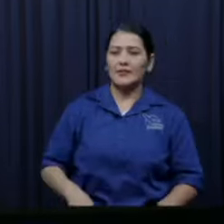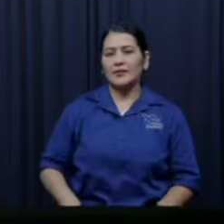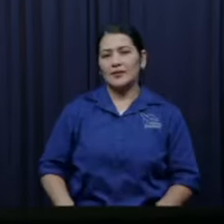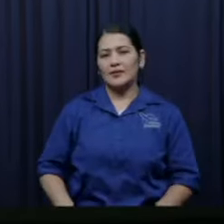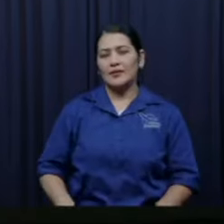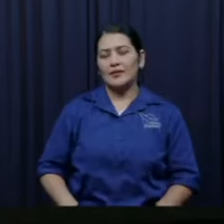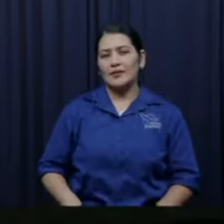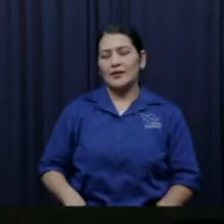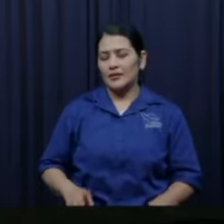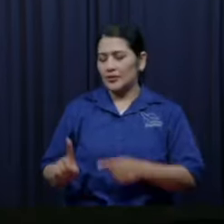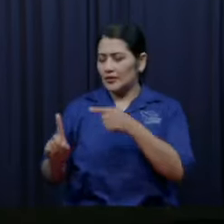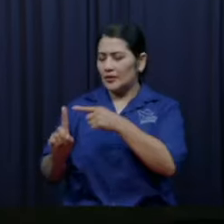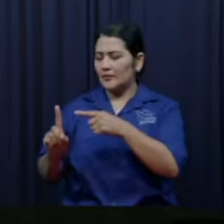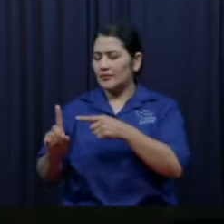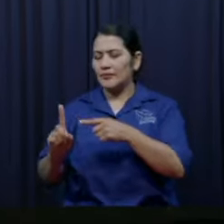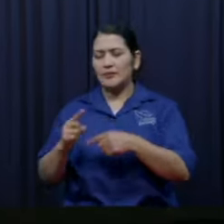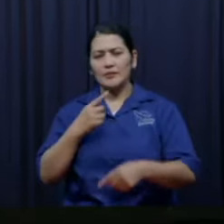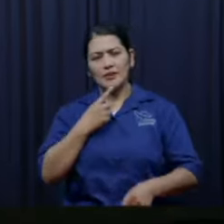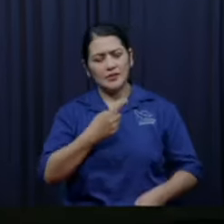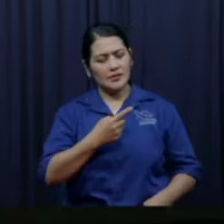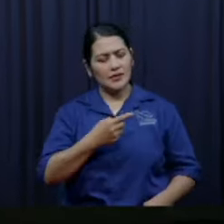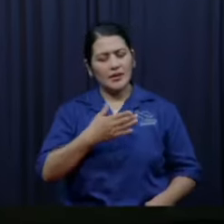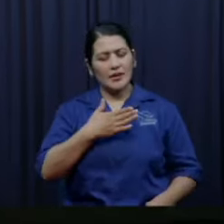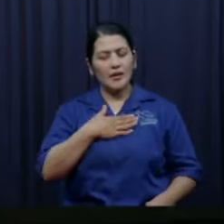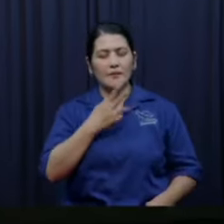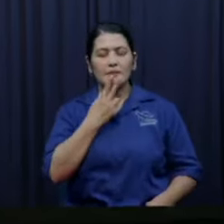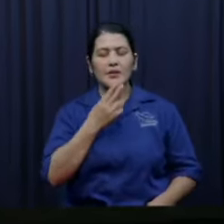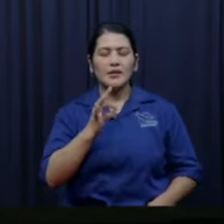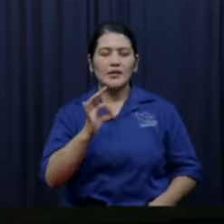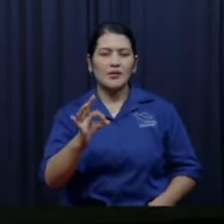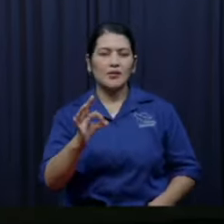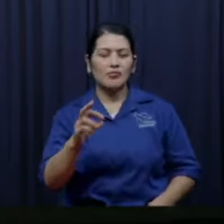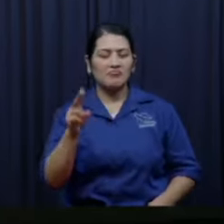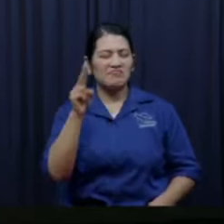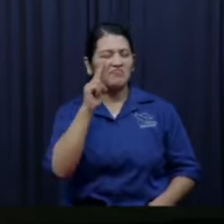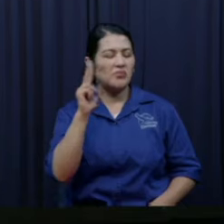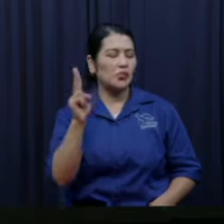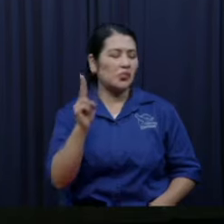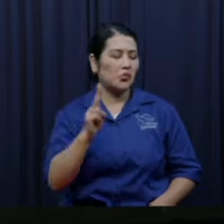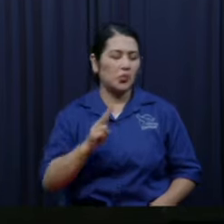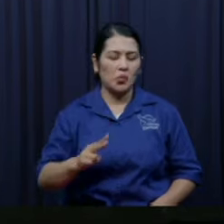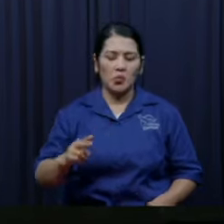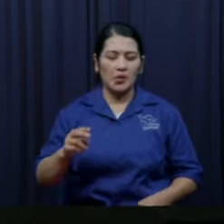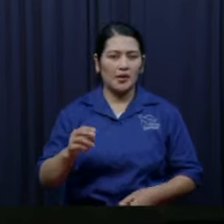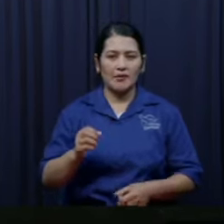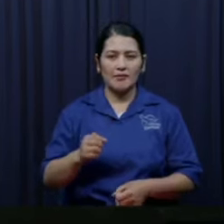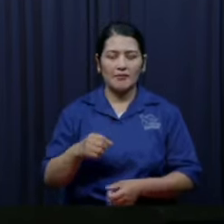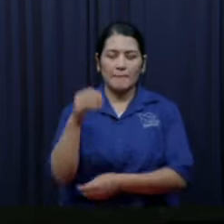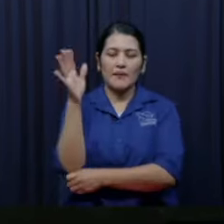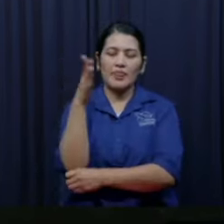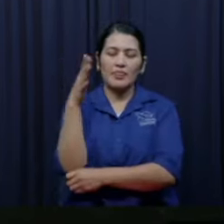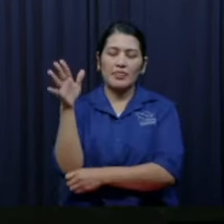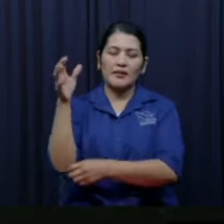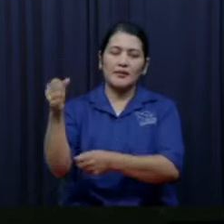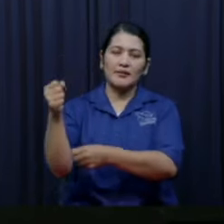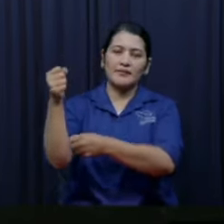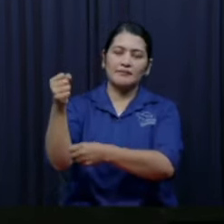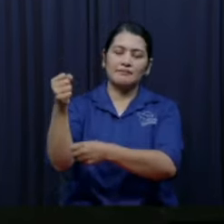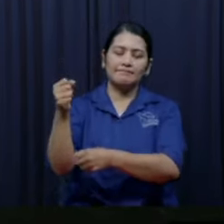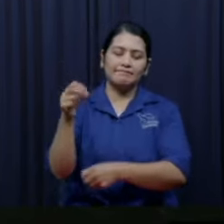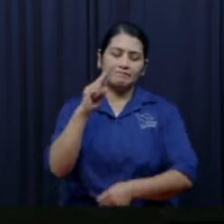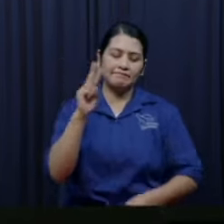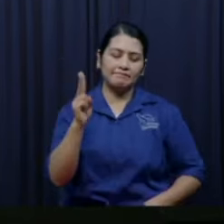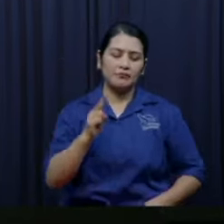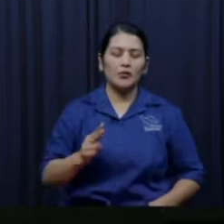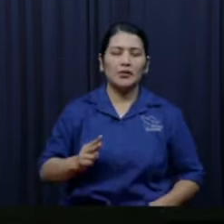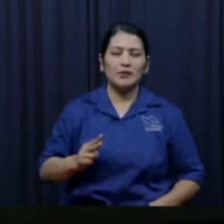nunca sale a desfilar pero no no puede pero